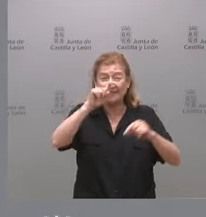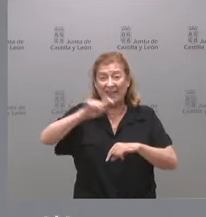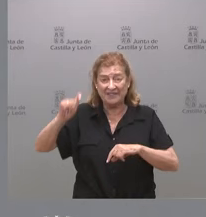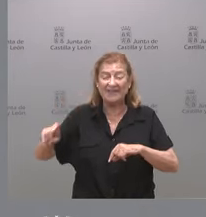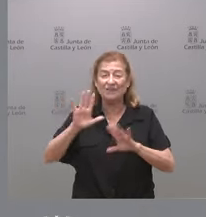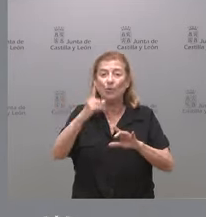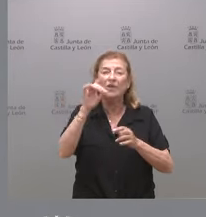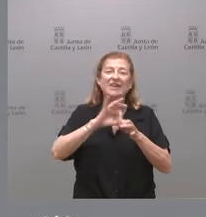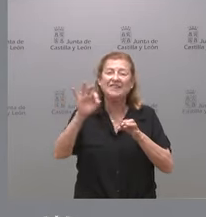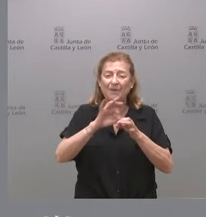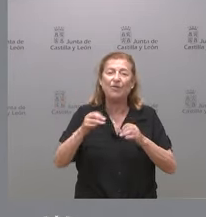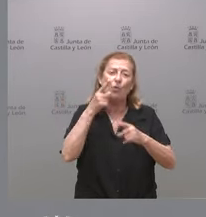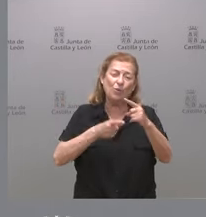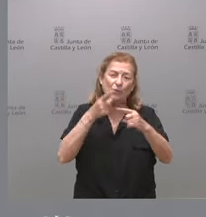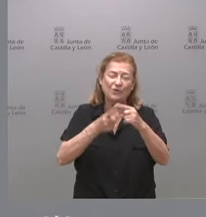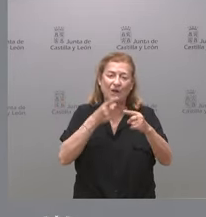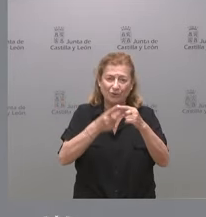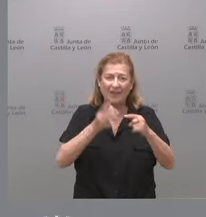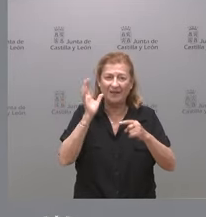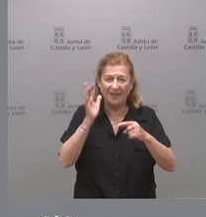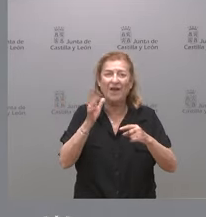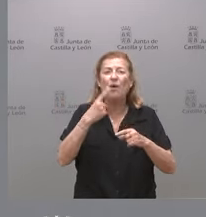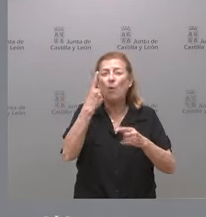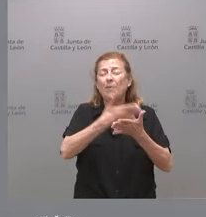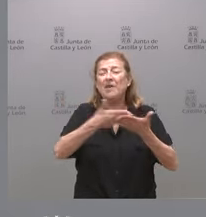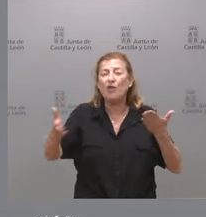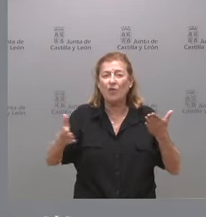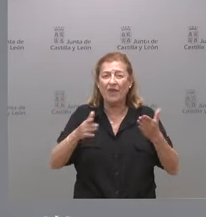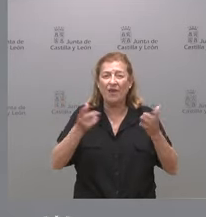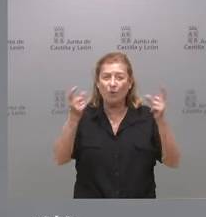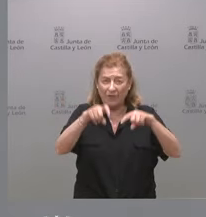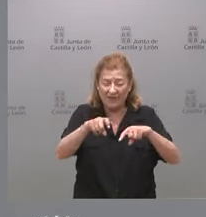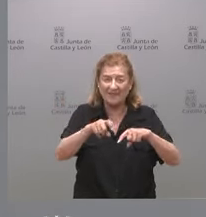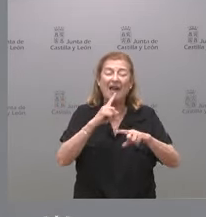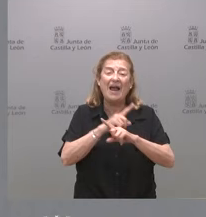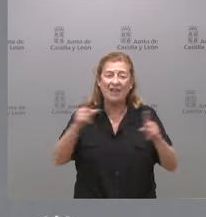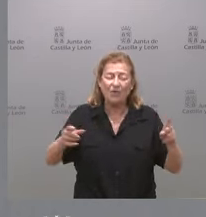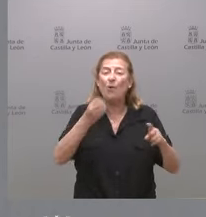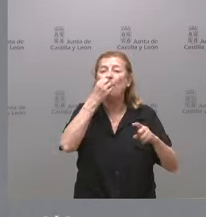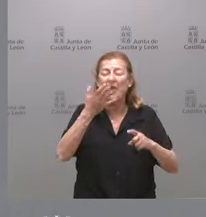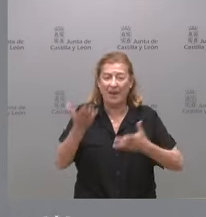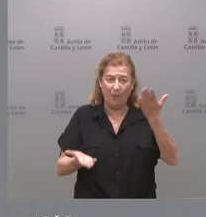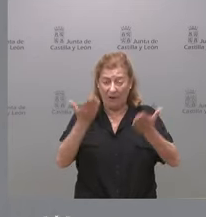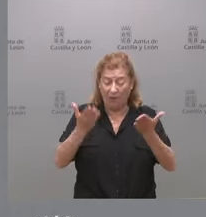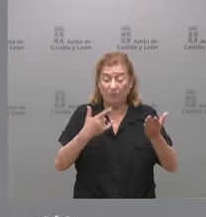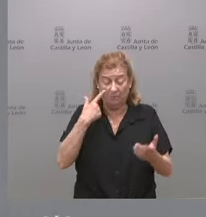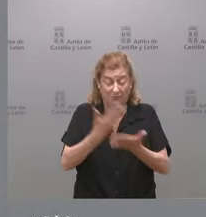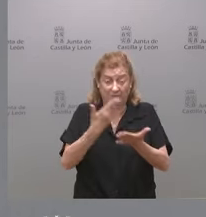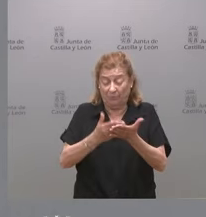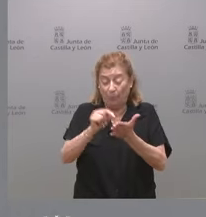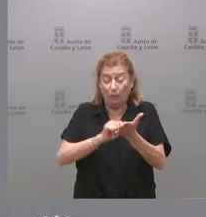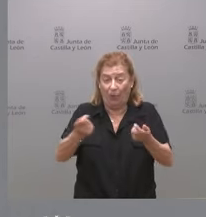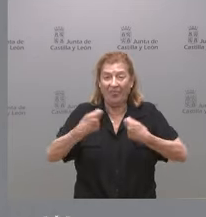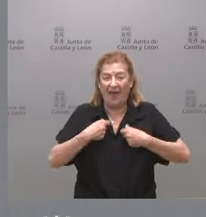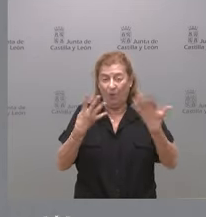servicio muy utilizado, más de un millón de consultas anuales y muy bien valorado como demuestra este sobresaliente al que les he